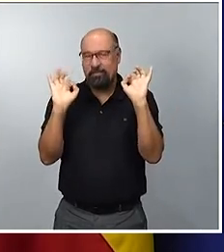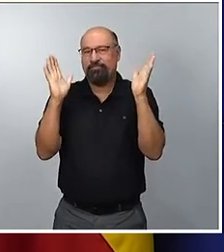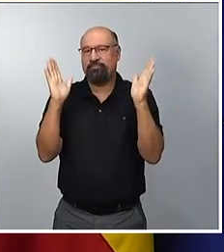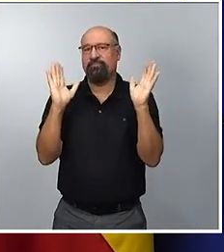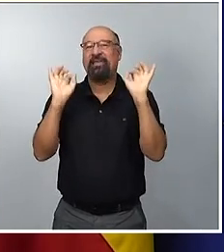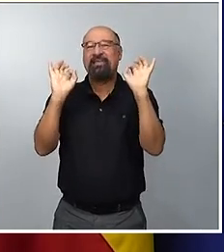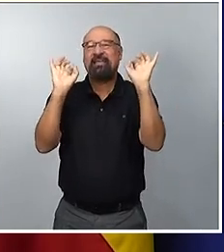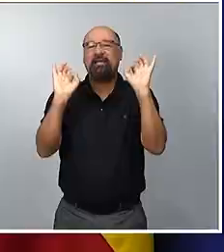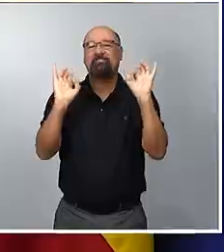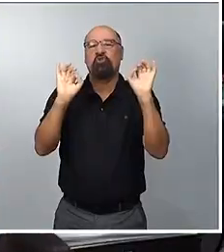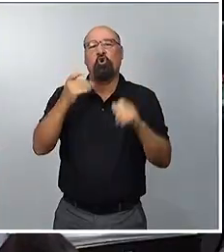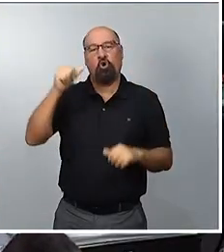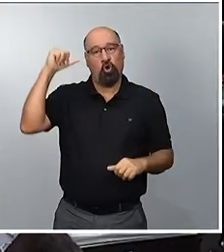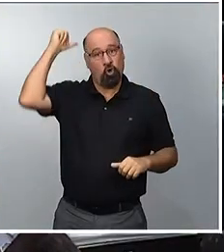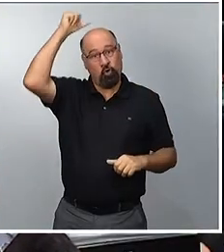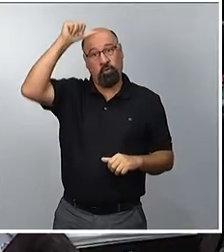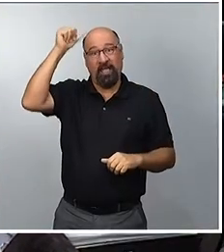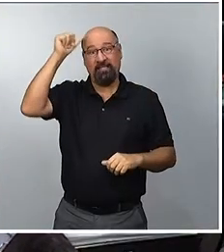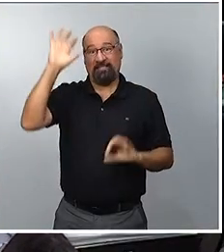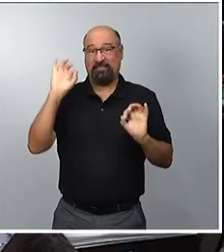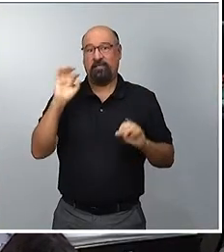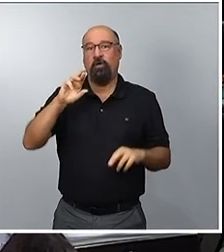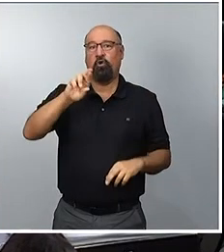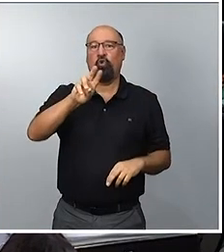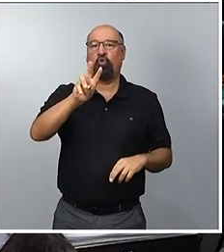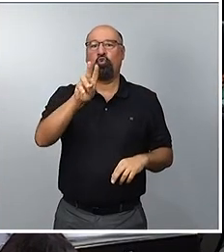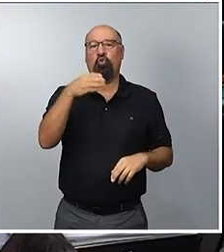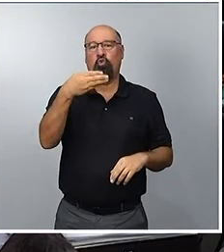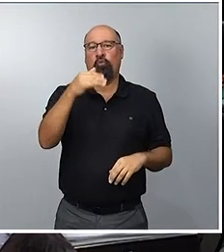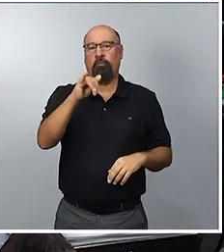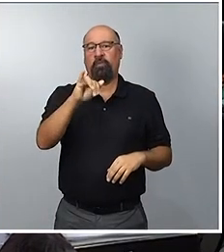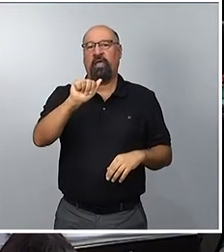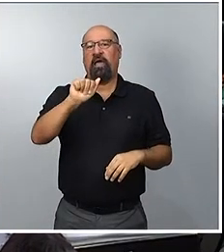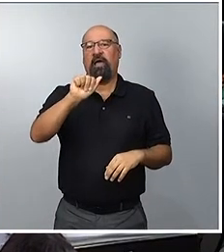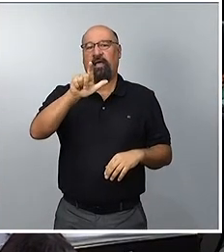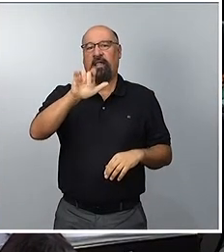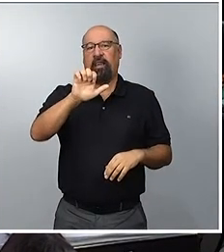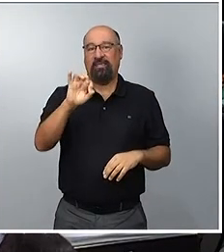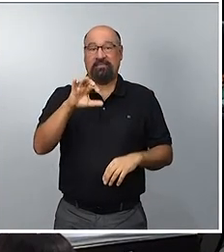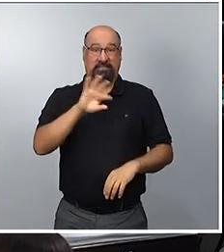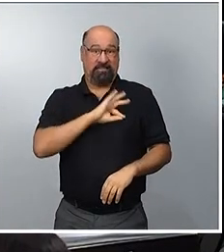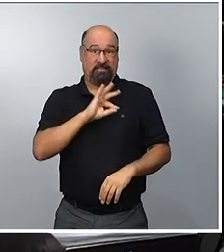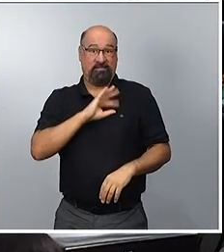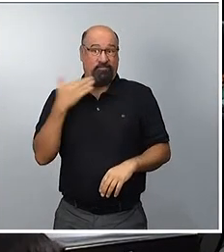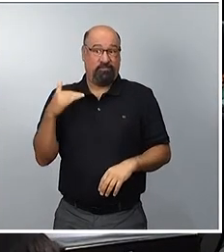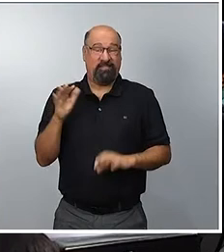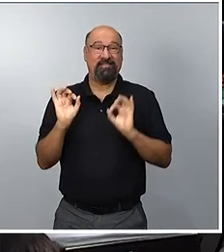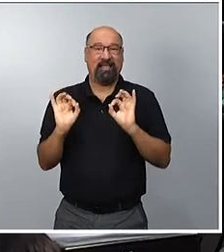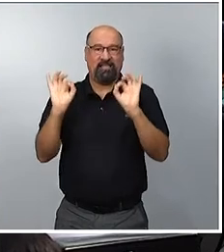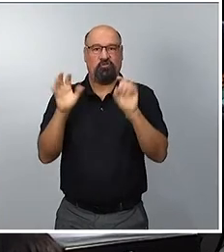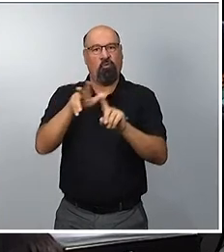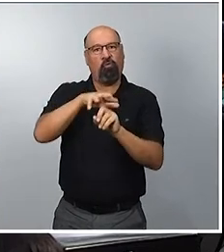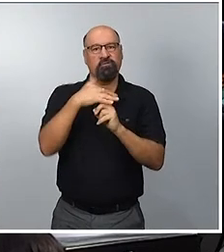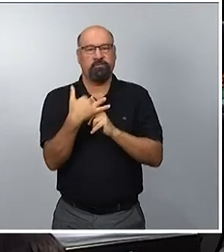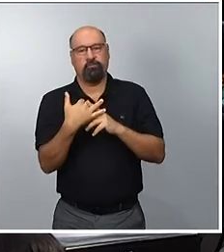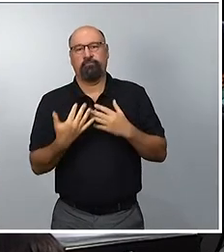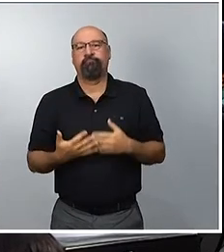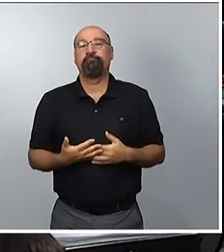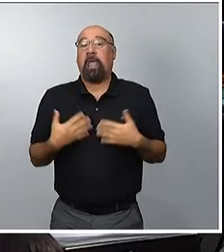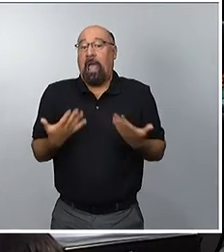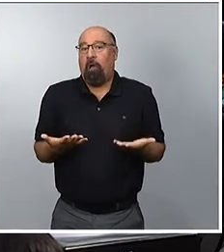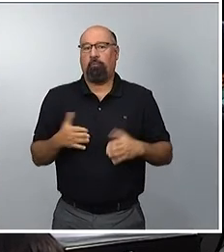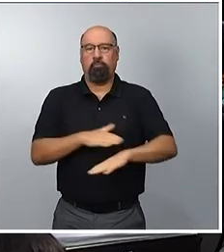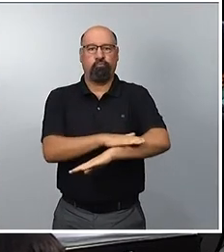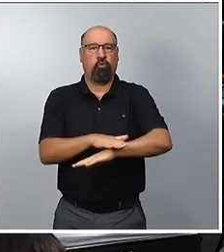Y, por mi parte, subrayaré algunos de los asuntos más destacados, teniendo en cuenta esa situación del Gobierno en